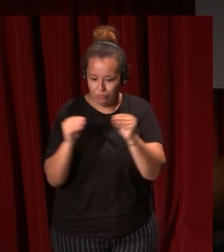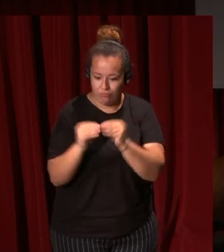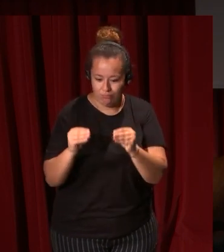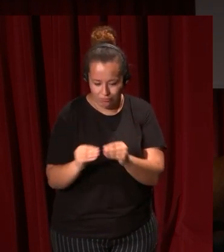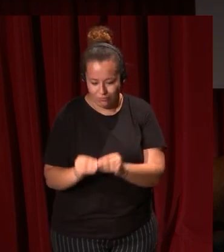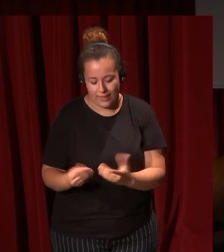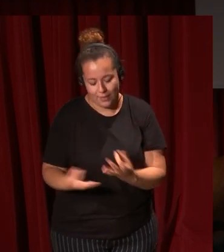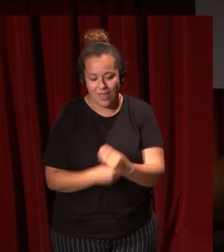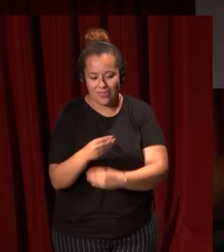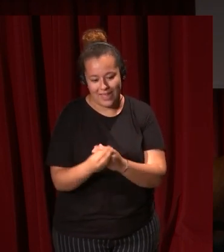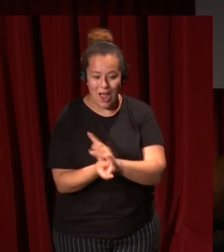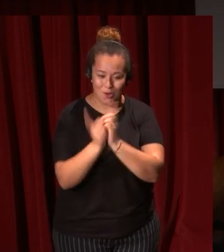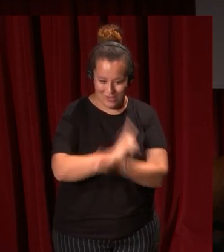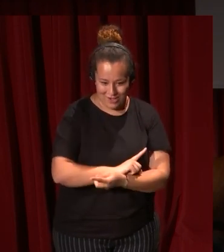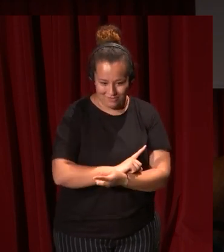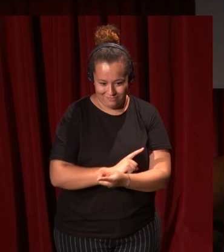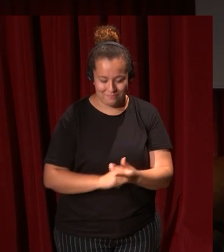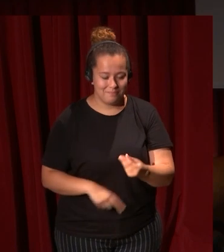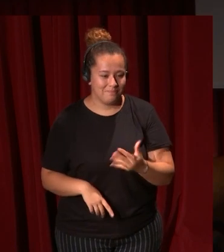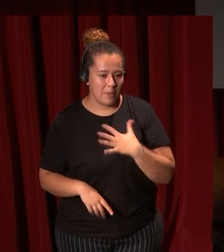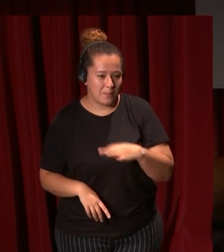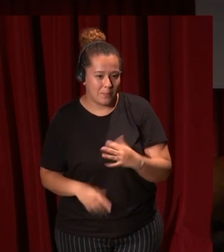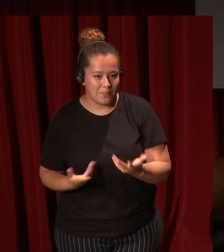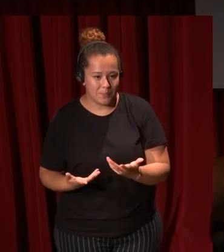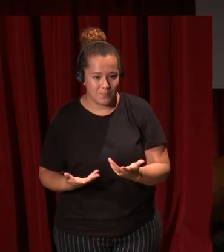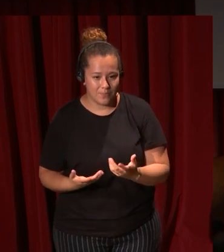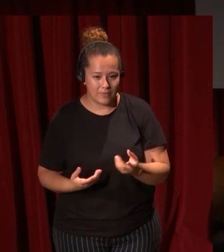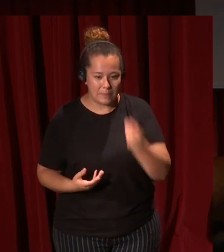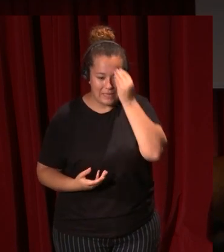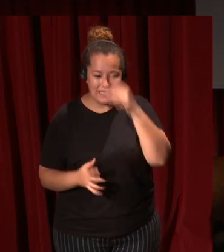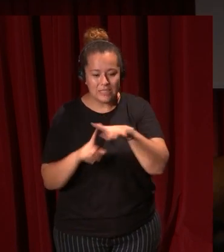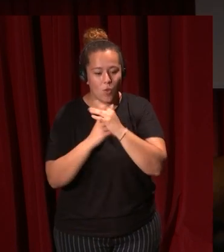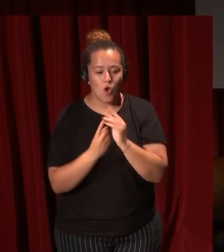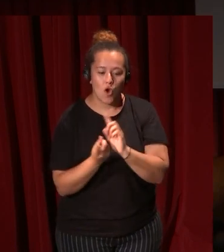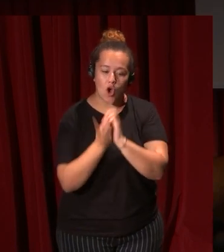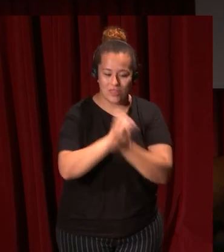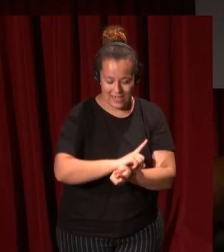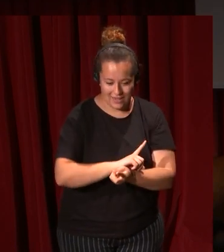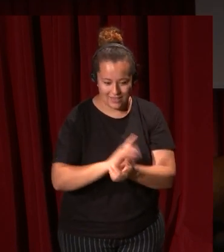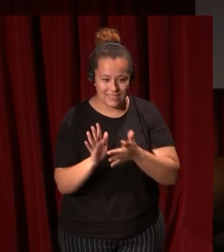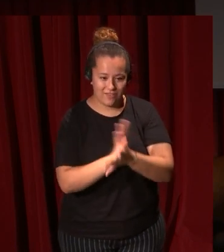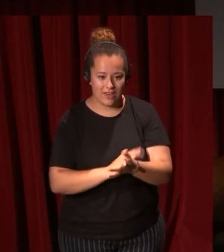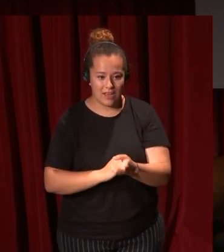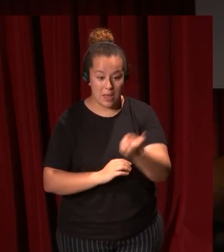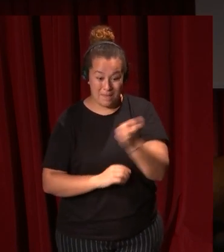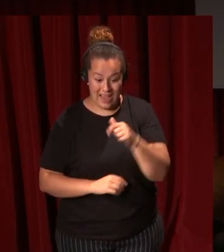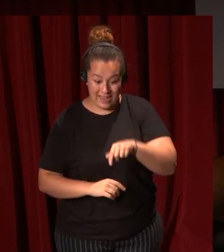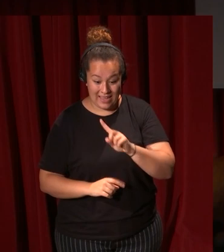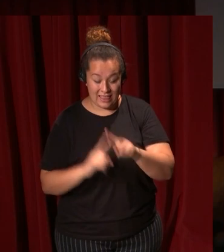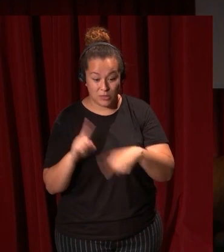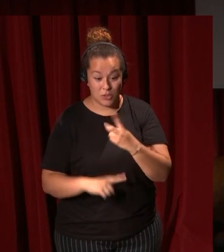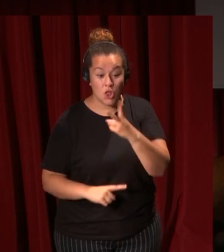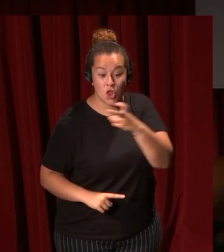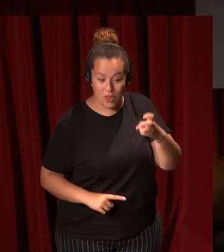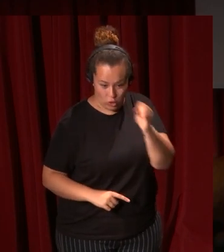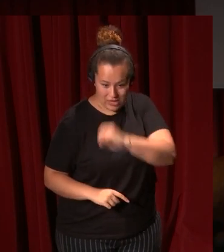ejercicio contrario podríamos situarnos en una situación contraria que fuese estar aquí después de 200 años de que nos